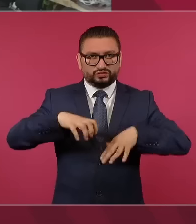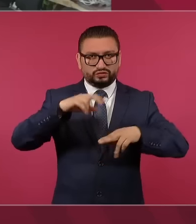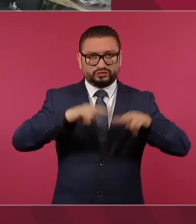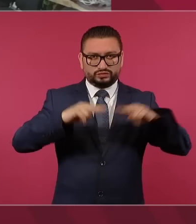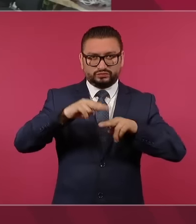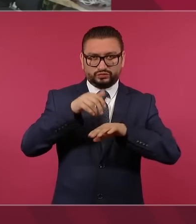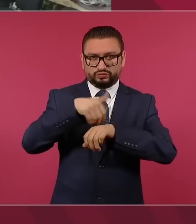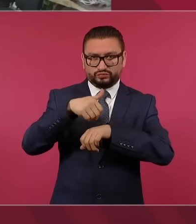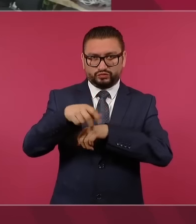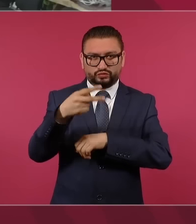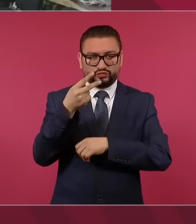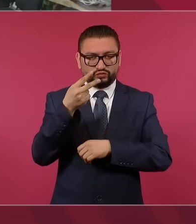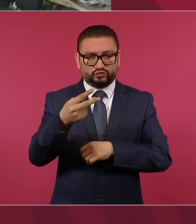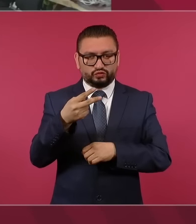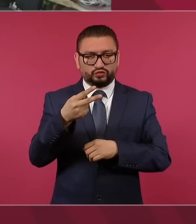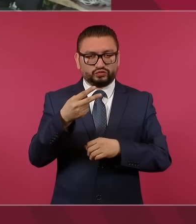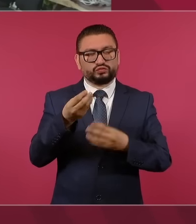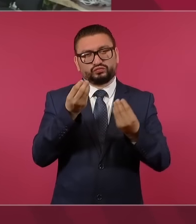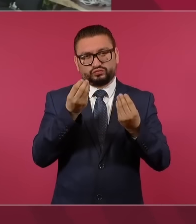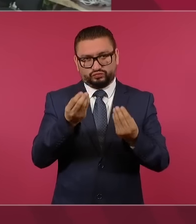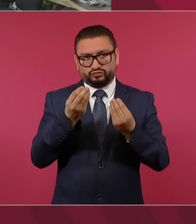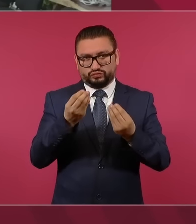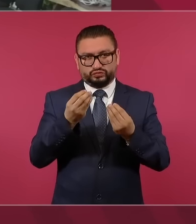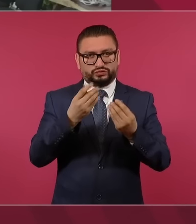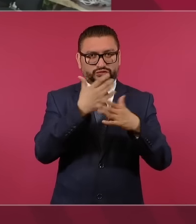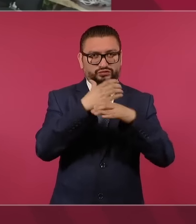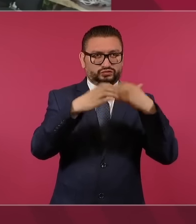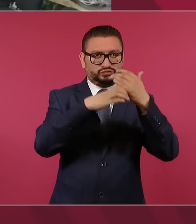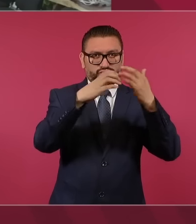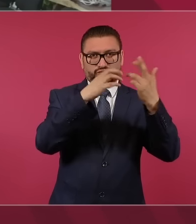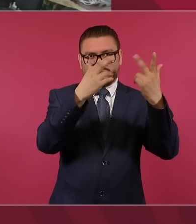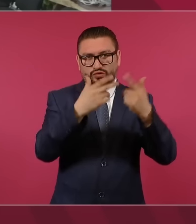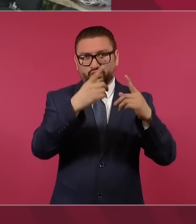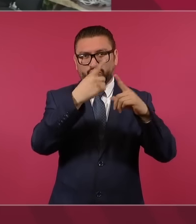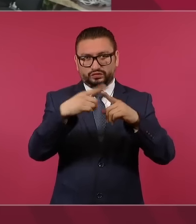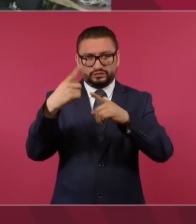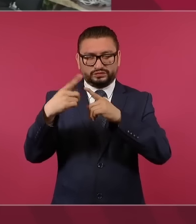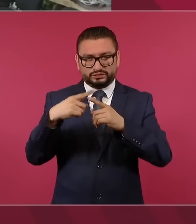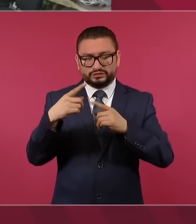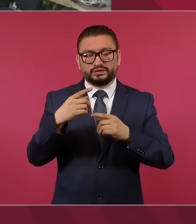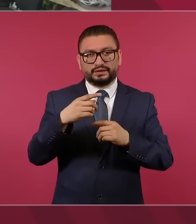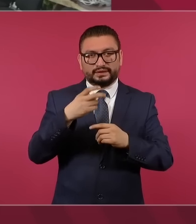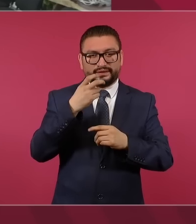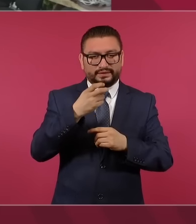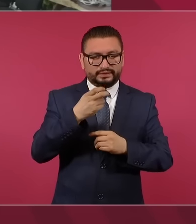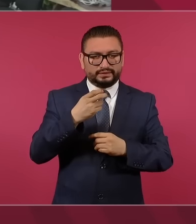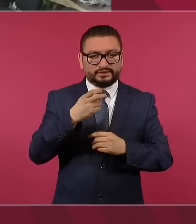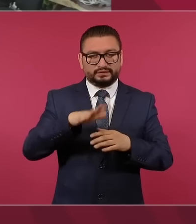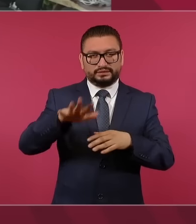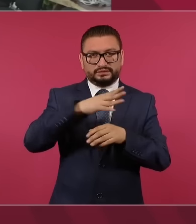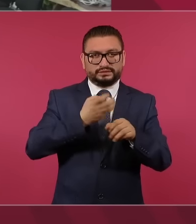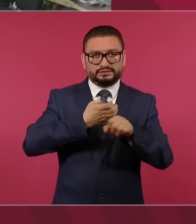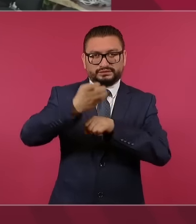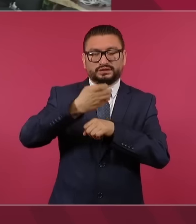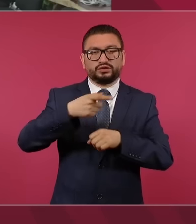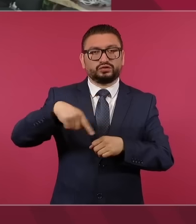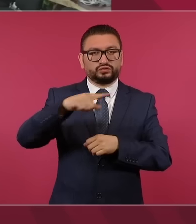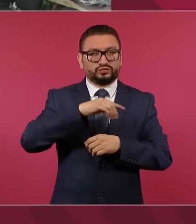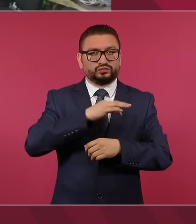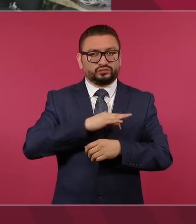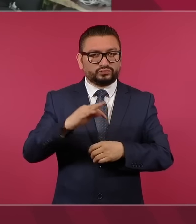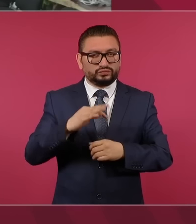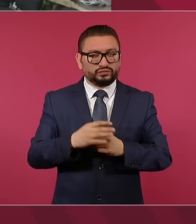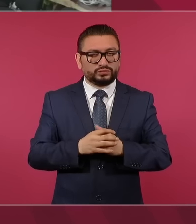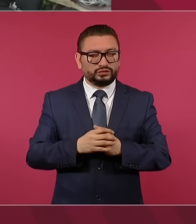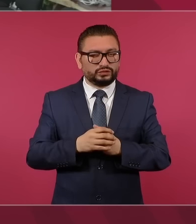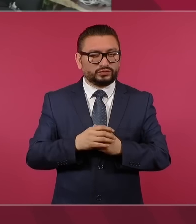2, una gran mayoría de infraestructura hotelera, que tenemos 130,000 cuartos de hotel en el Estado, tienen capacidad de autorefugio.